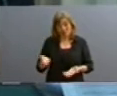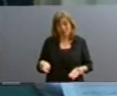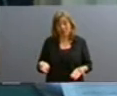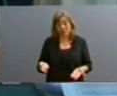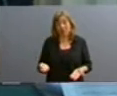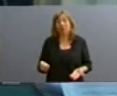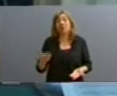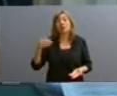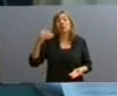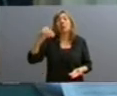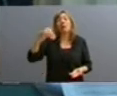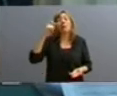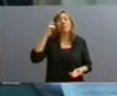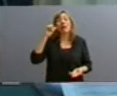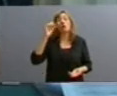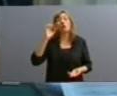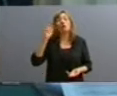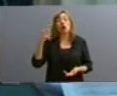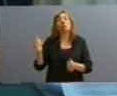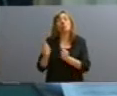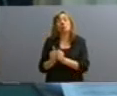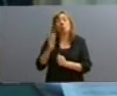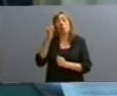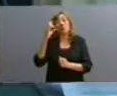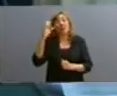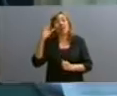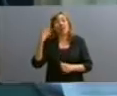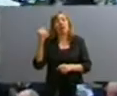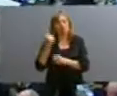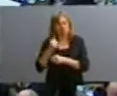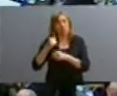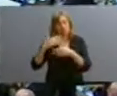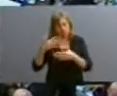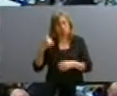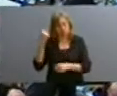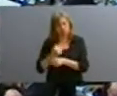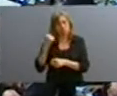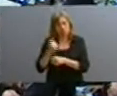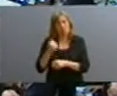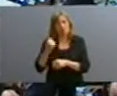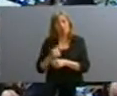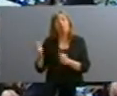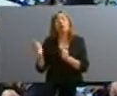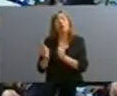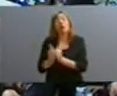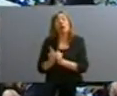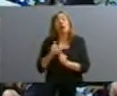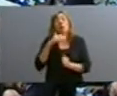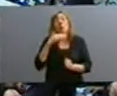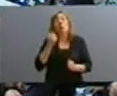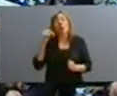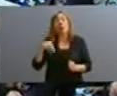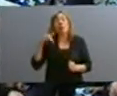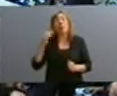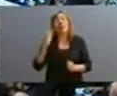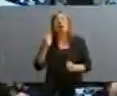Melchor Cruchaga, un gran compañero de bancada de la Unión Cívica Radical, gran trabajador. Juan Pablo Cafiero, actual embajador en